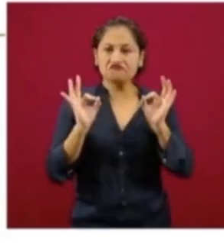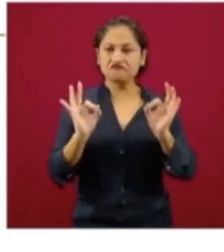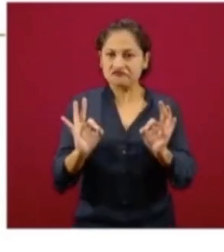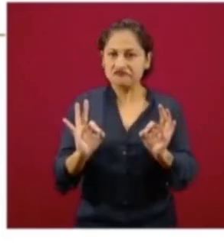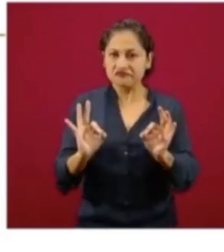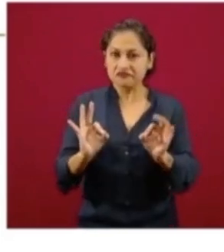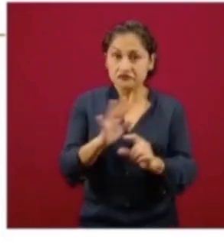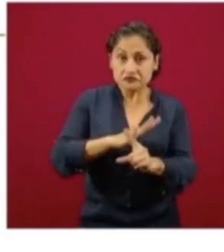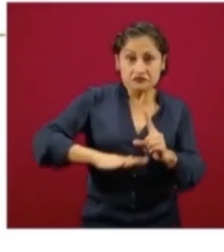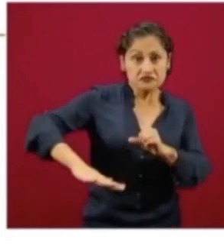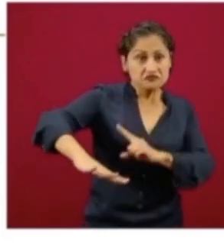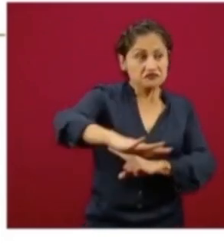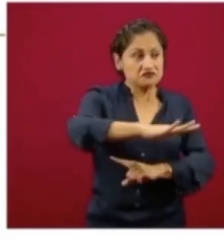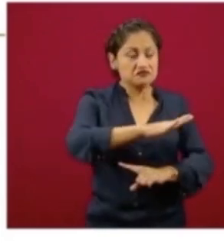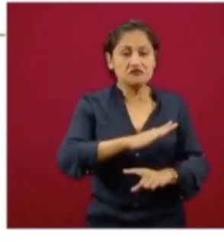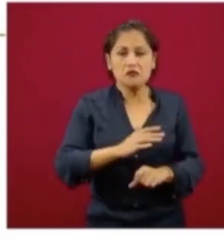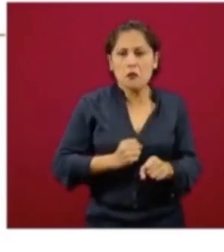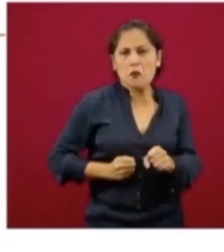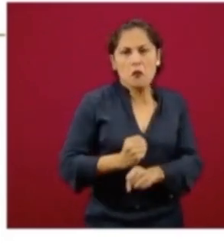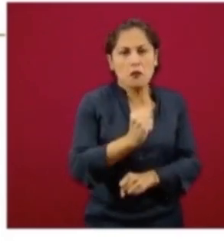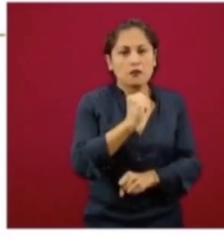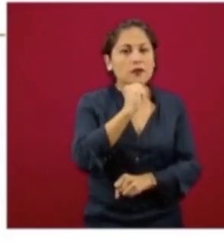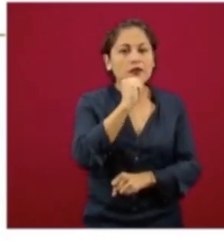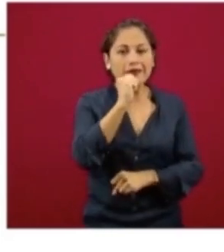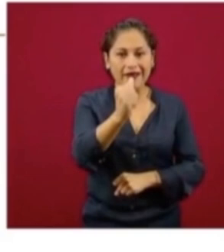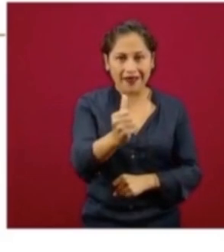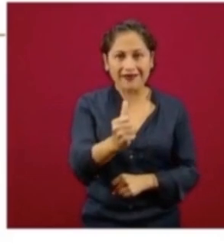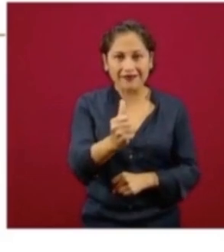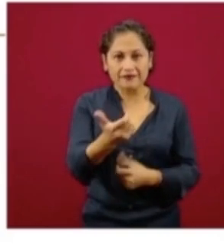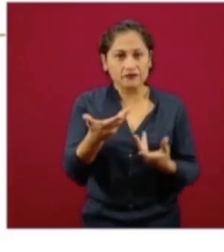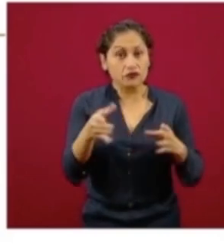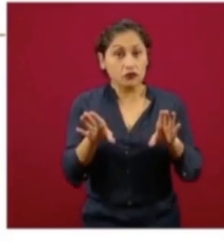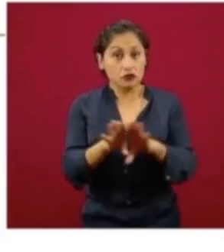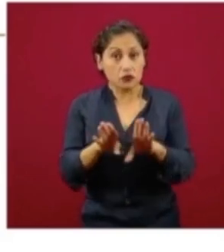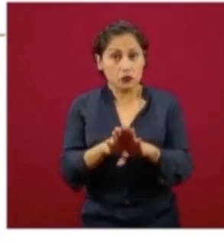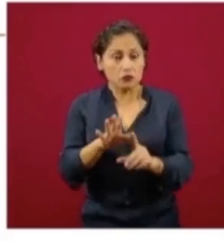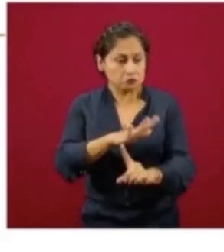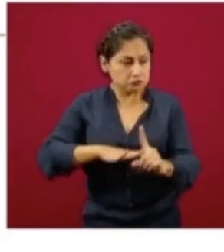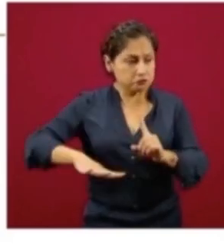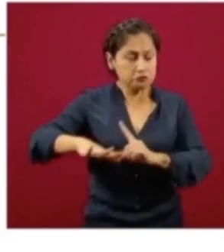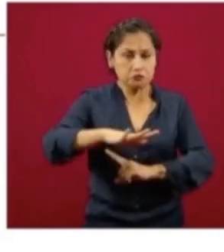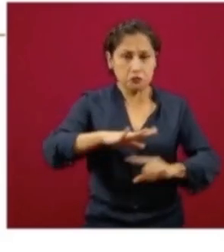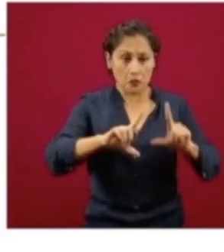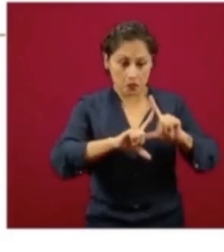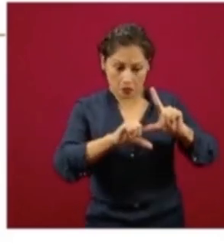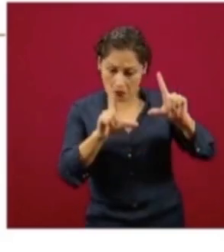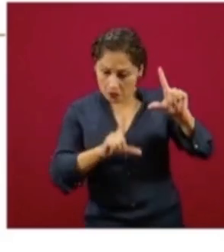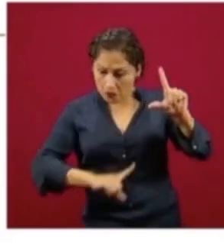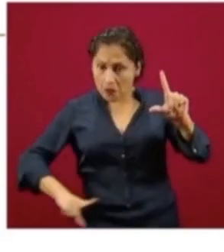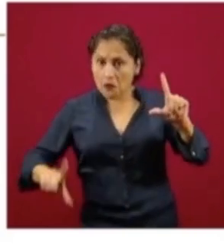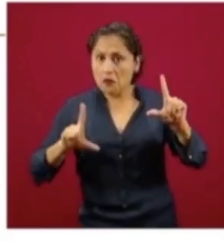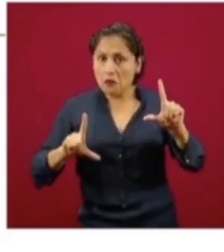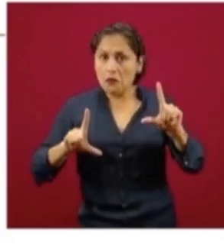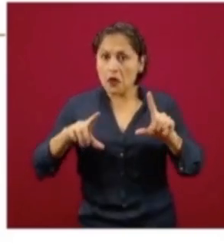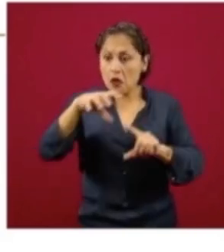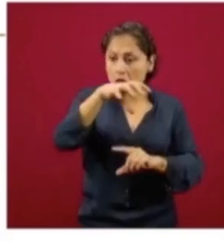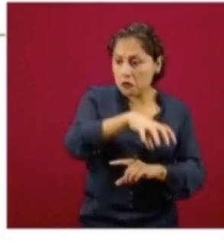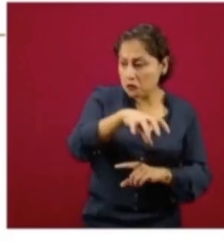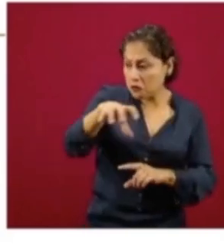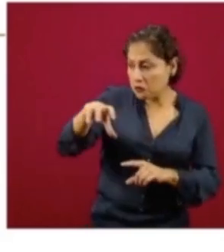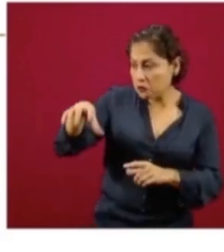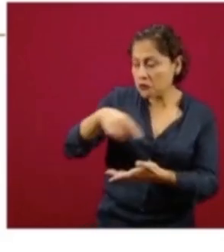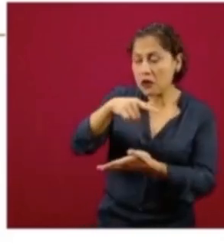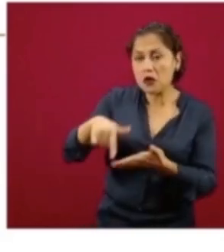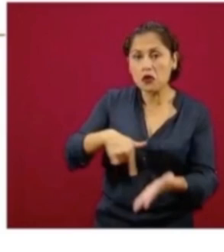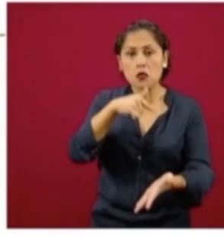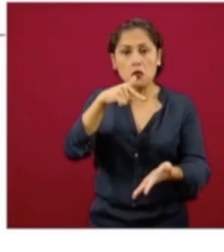sin violencia. Y ese ambiente significa nuestro espacio de vida, nuestro territorio. Puede ser el barrio, la colonia, el